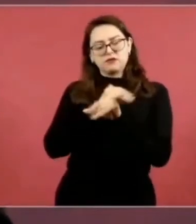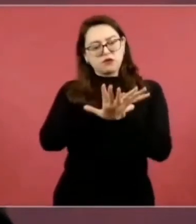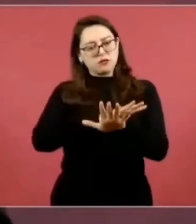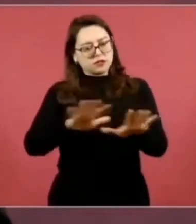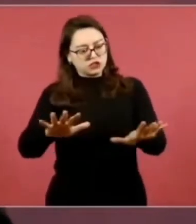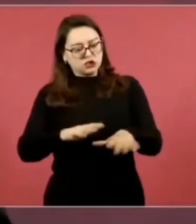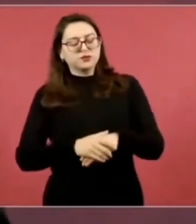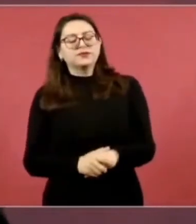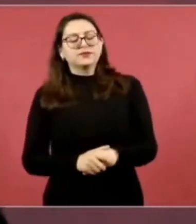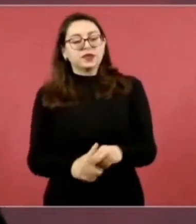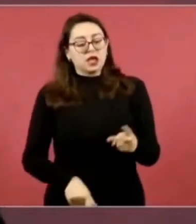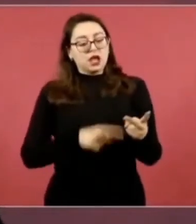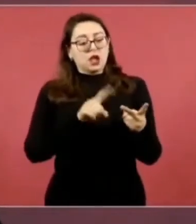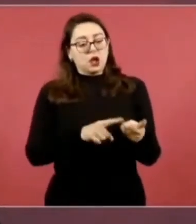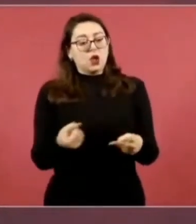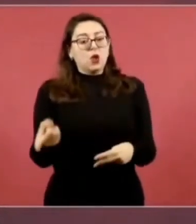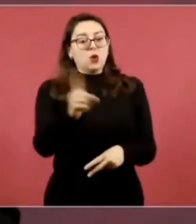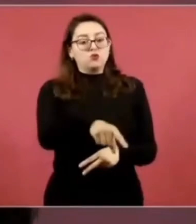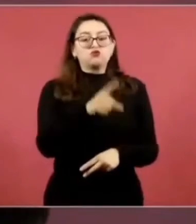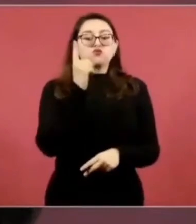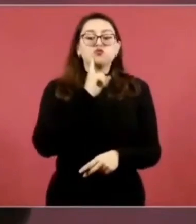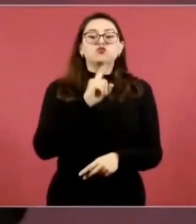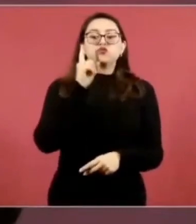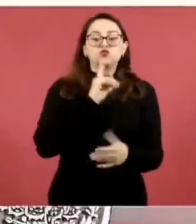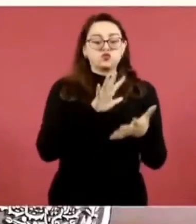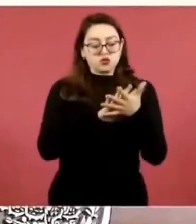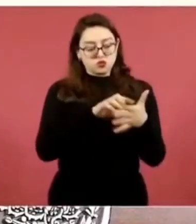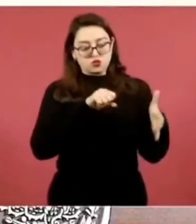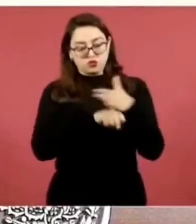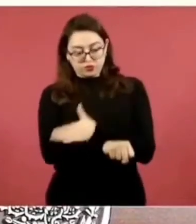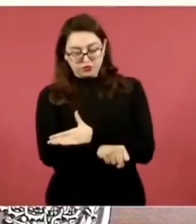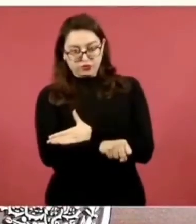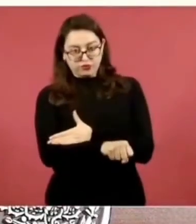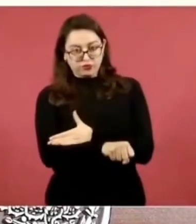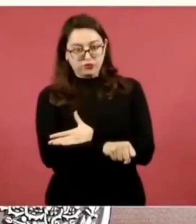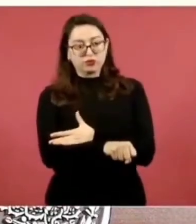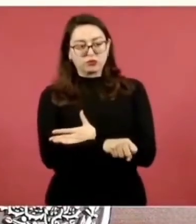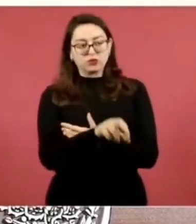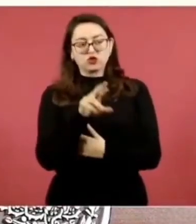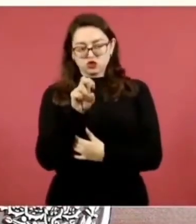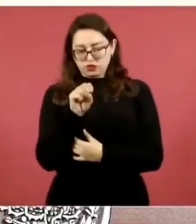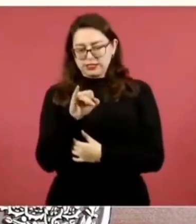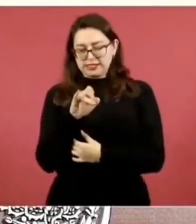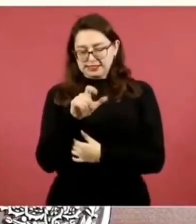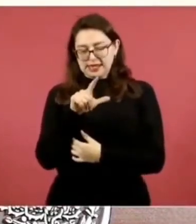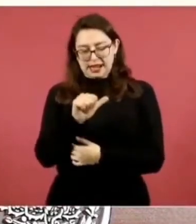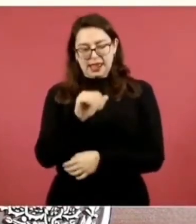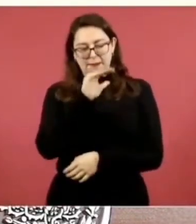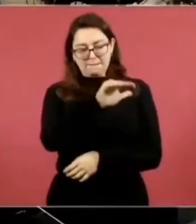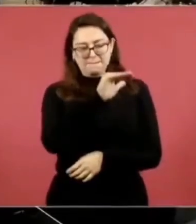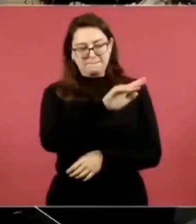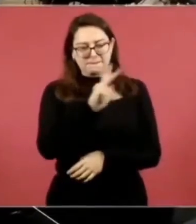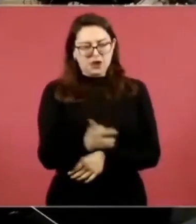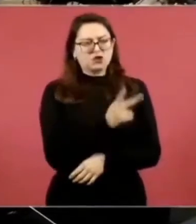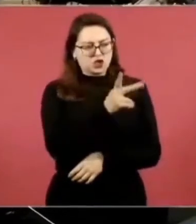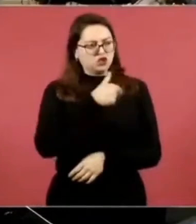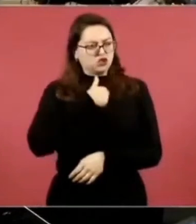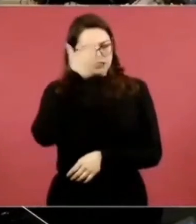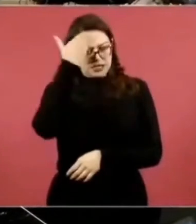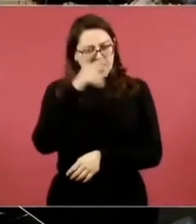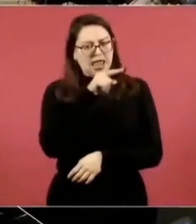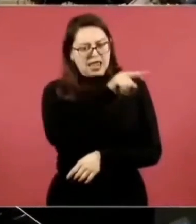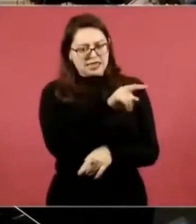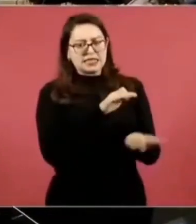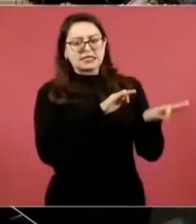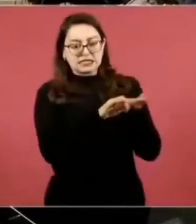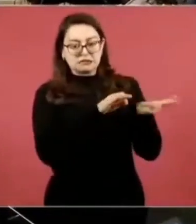que está detenida con Rosa Isela, que sí me consta que lo está viendo. No, de